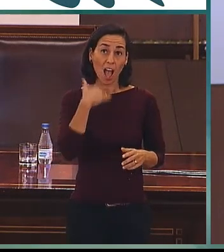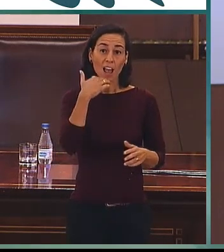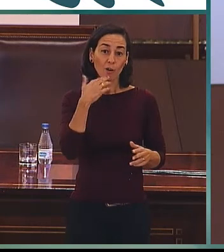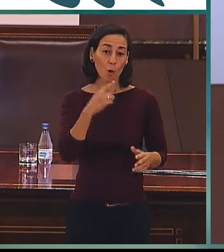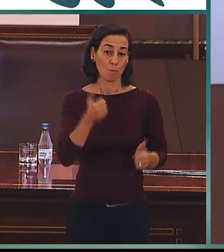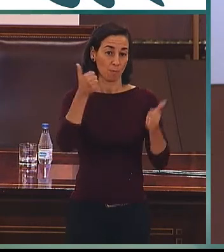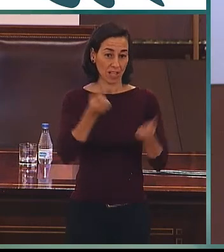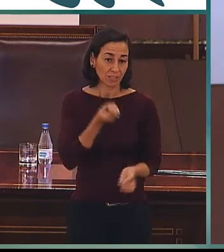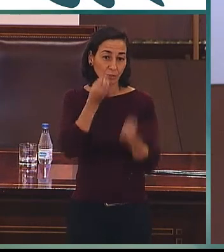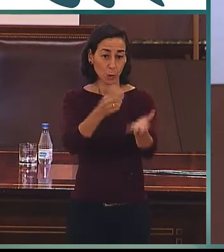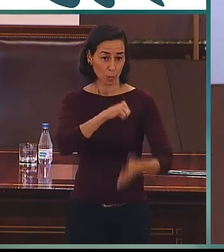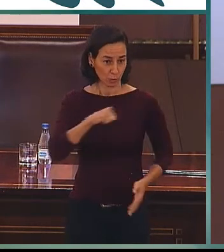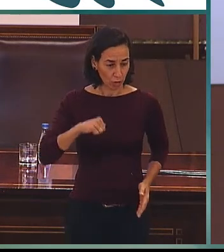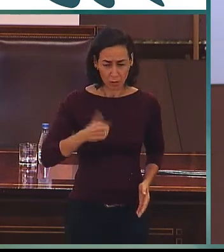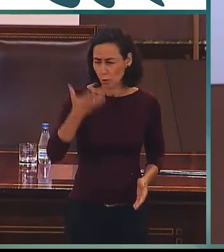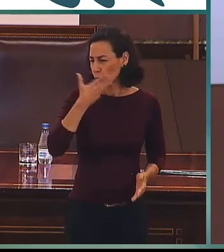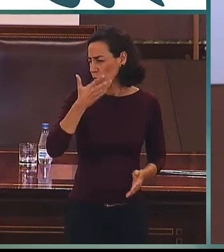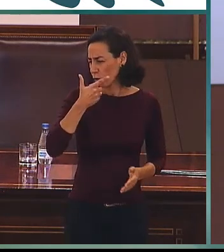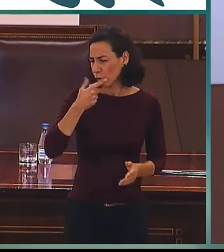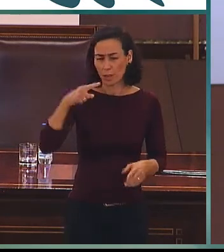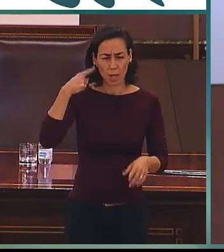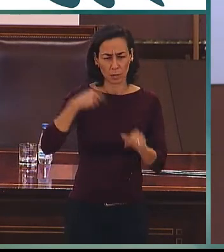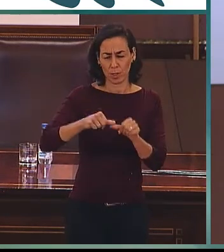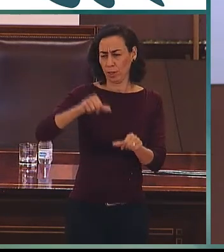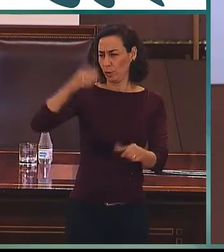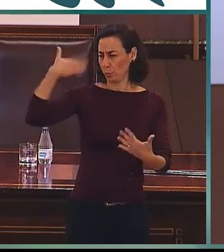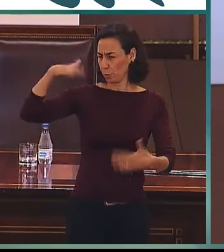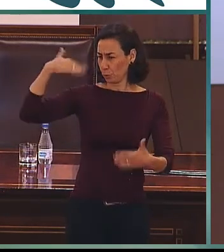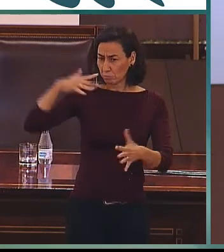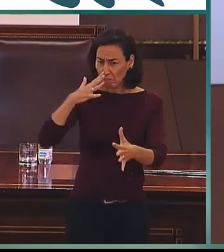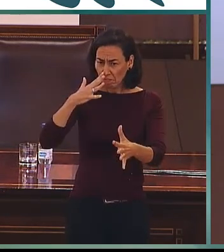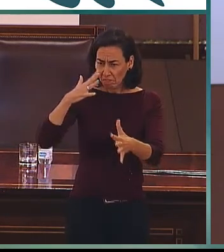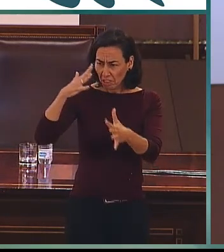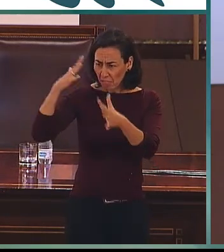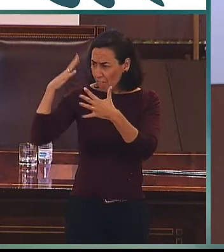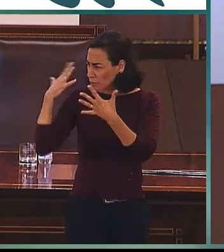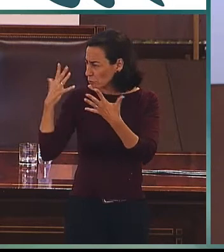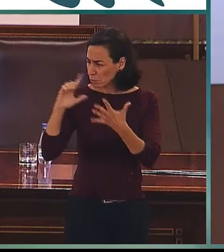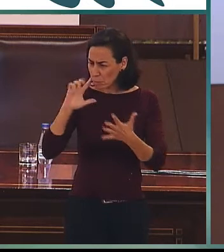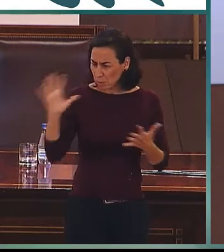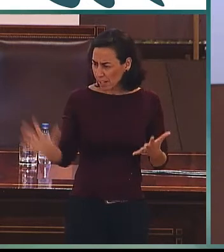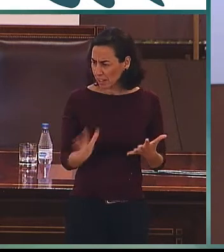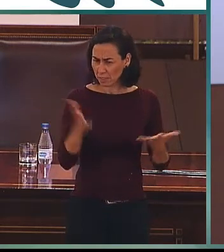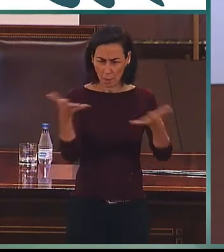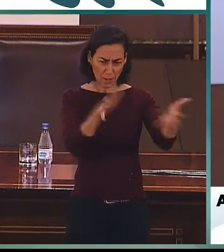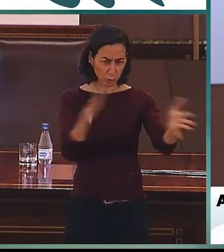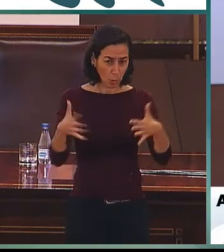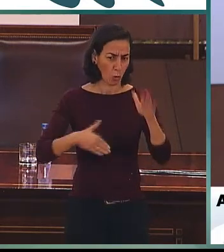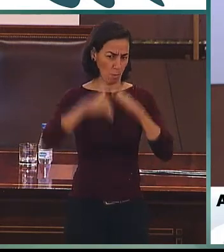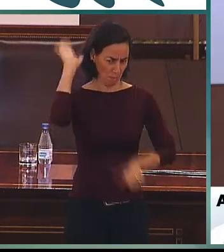conocí a Emilio ya hace diez años, probablemente, quizá más,